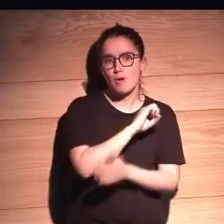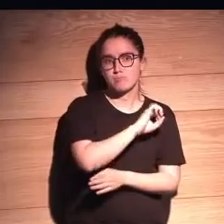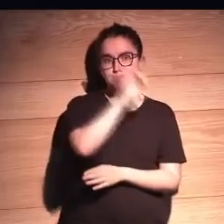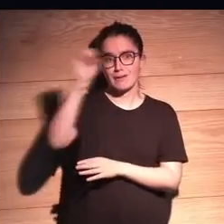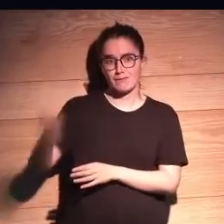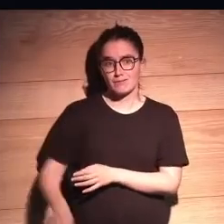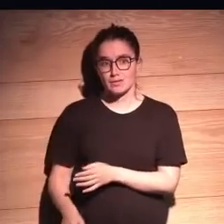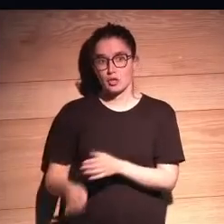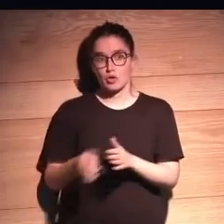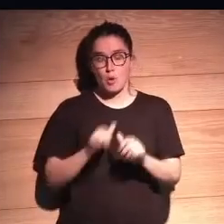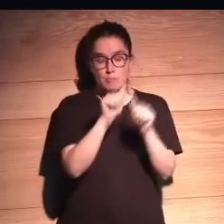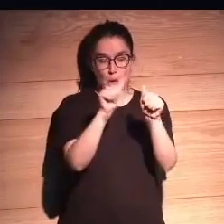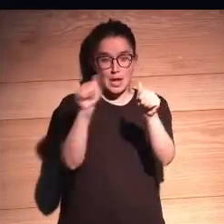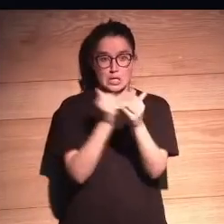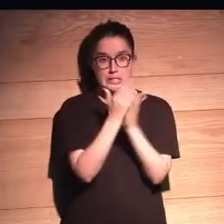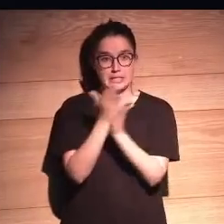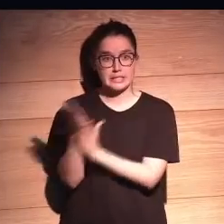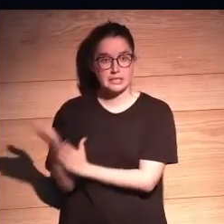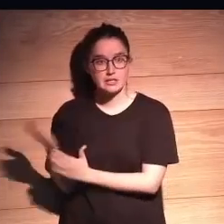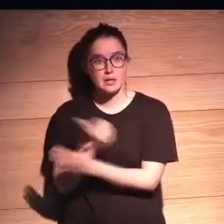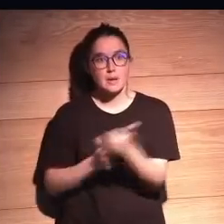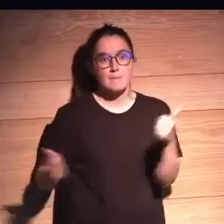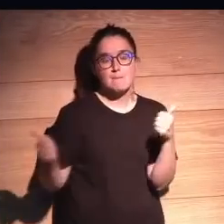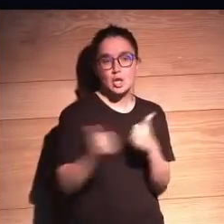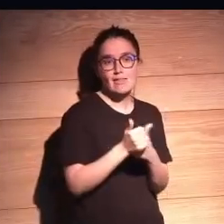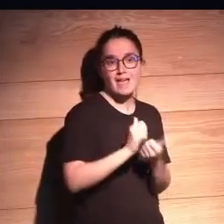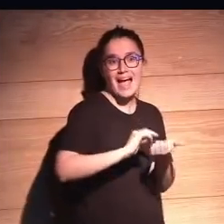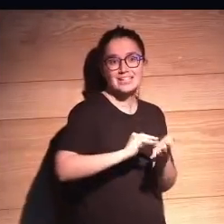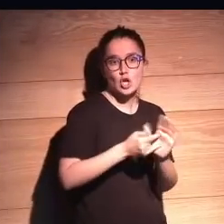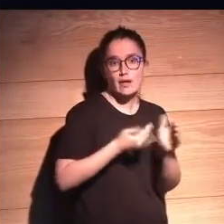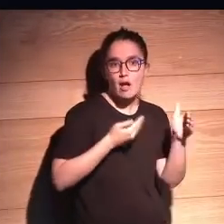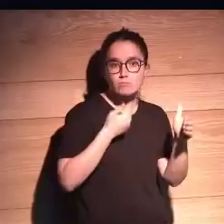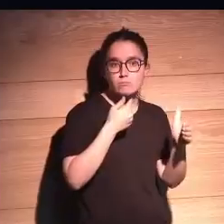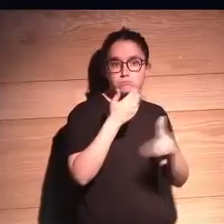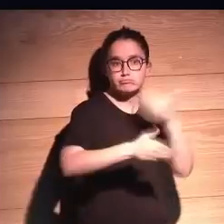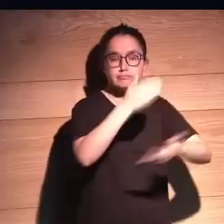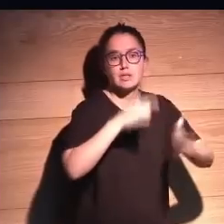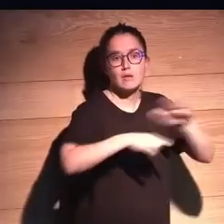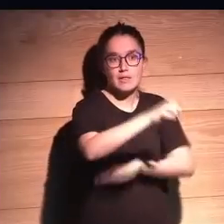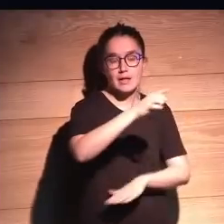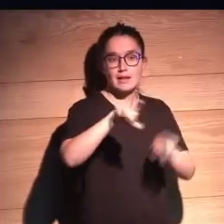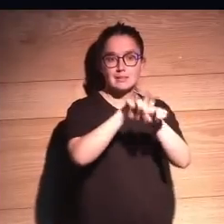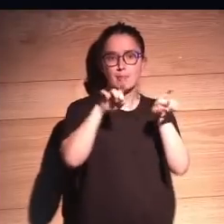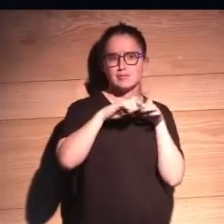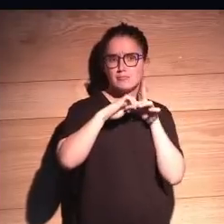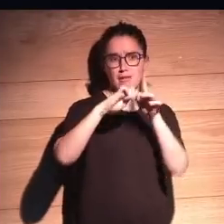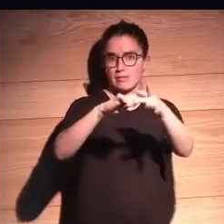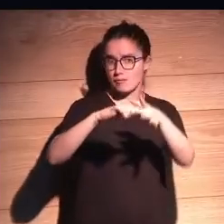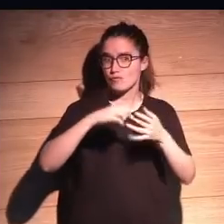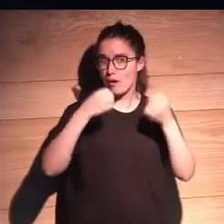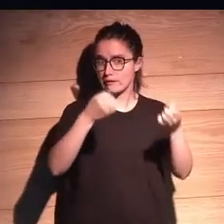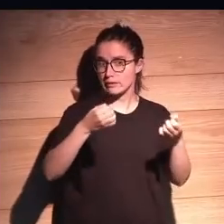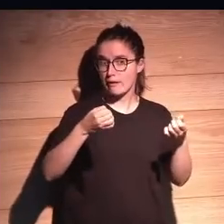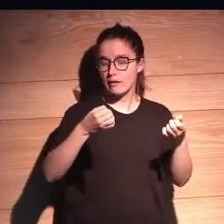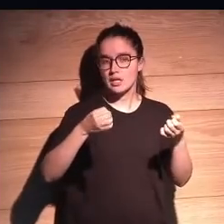y se van generando distintos modelos. Modelos en los que prevalece el avance tecnológico y las corporaciones tienen un liderazgo increíble,